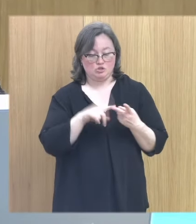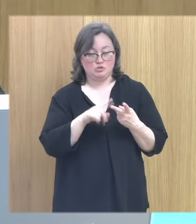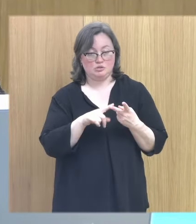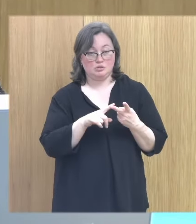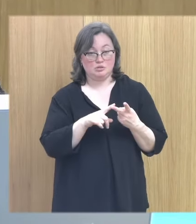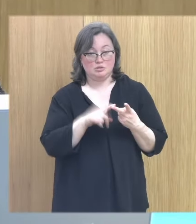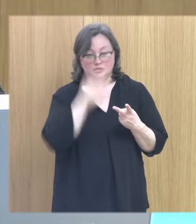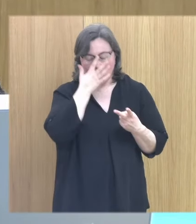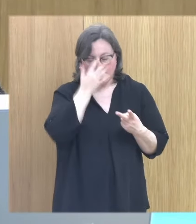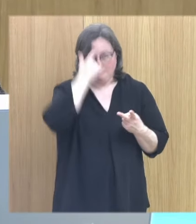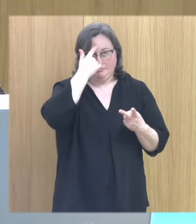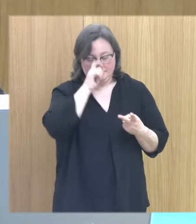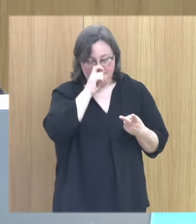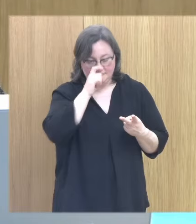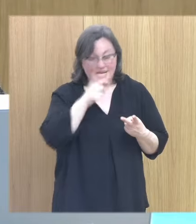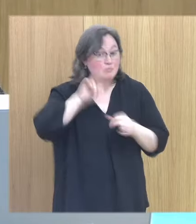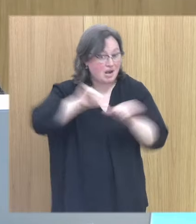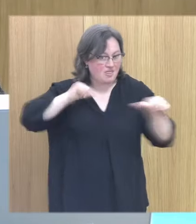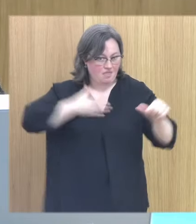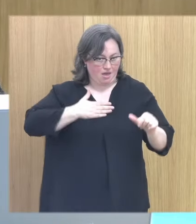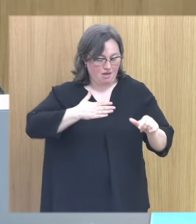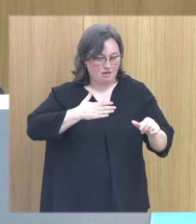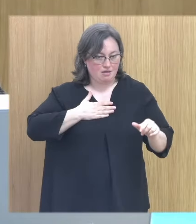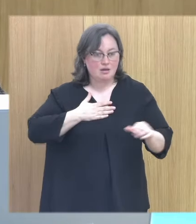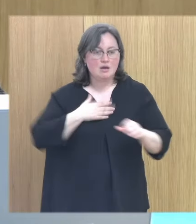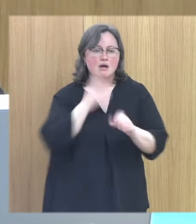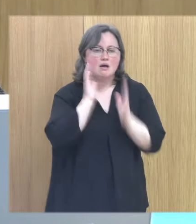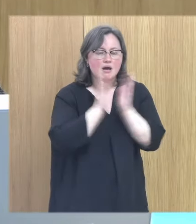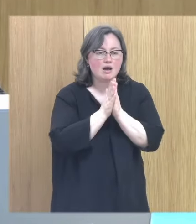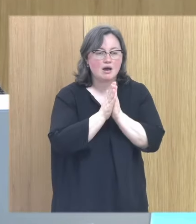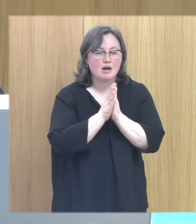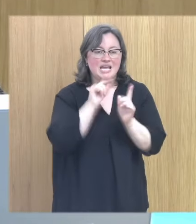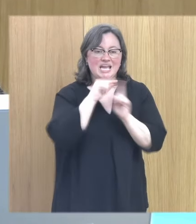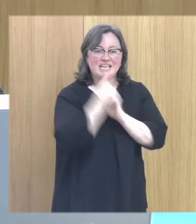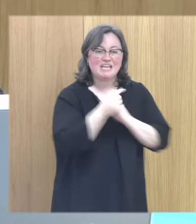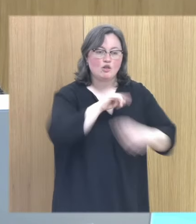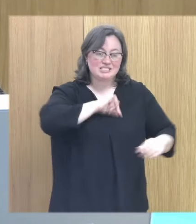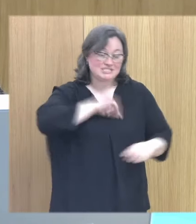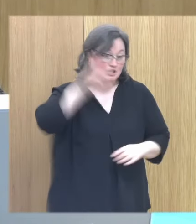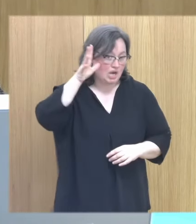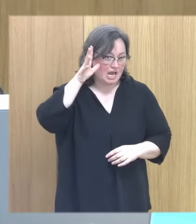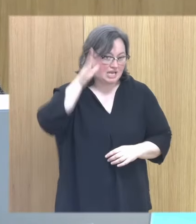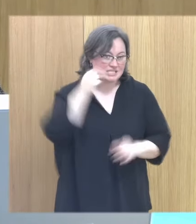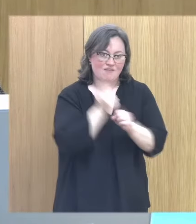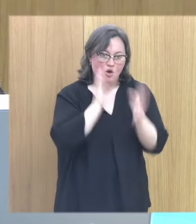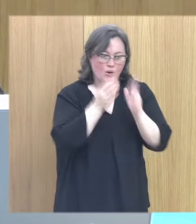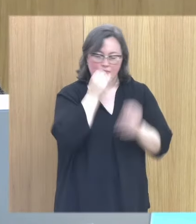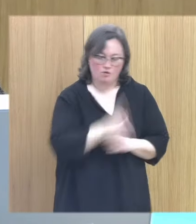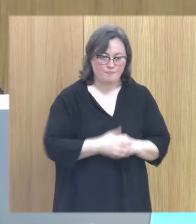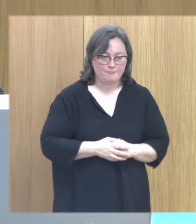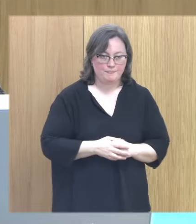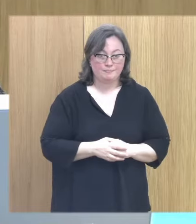que no quiero olvidar en mi experiencia se trabajan mal los indicadores sensoriales es decir